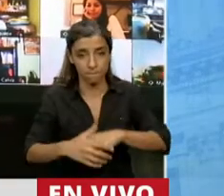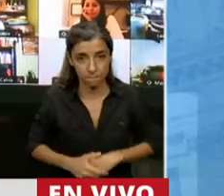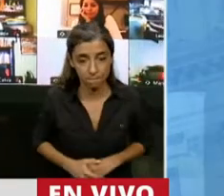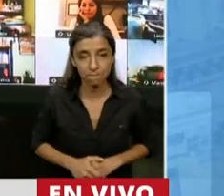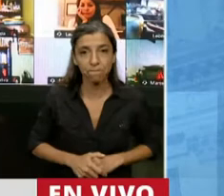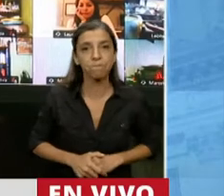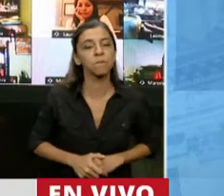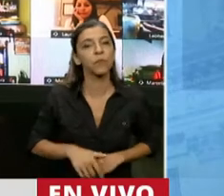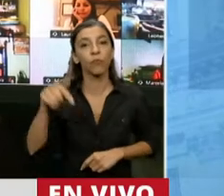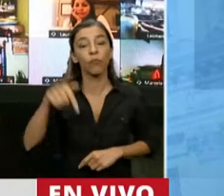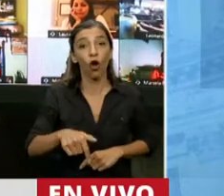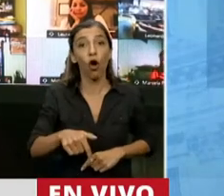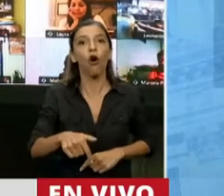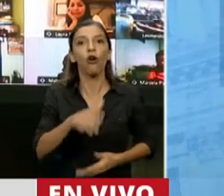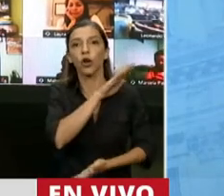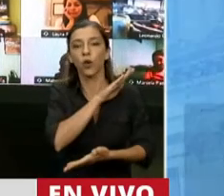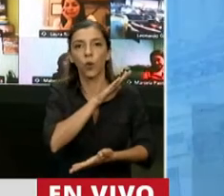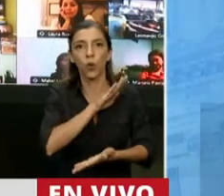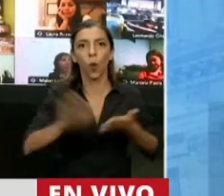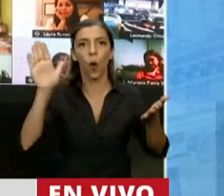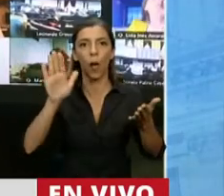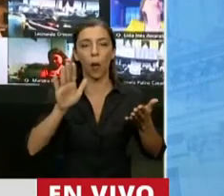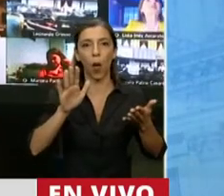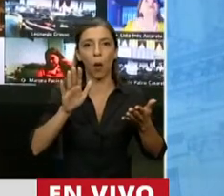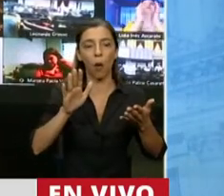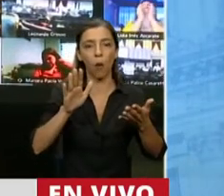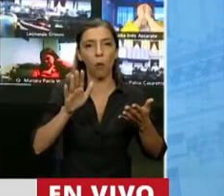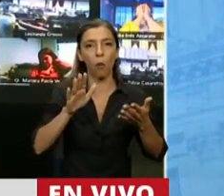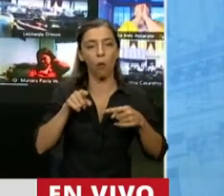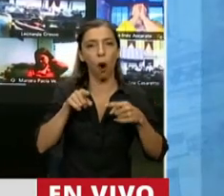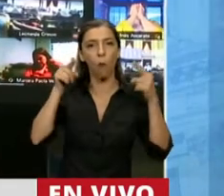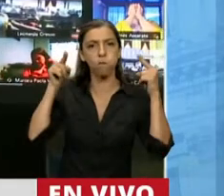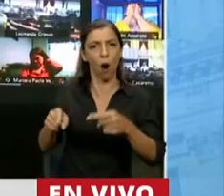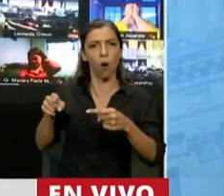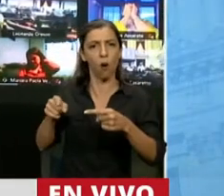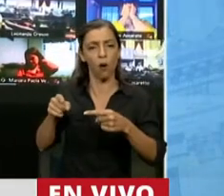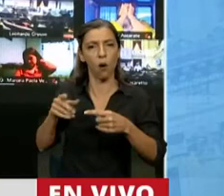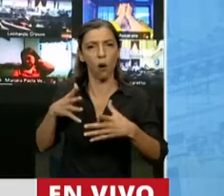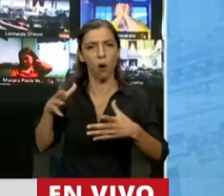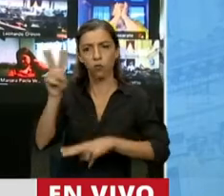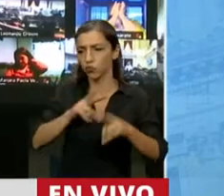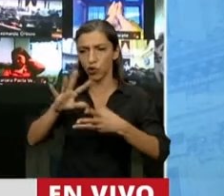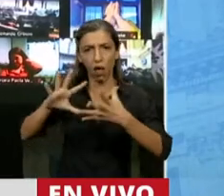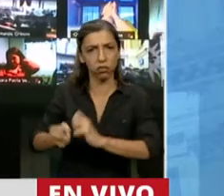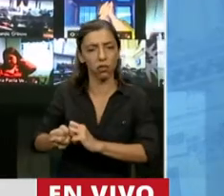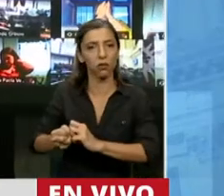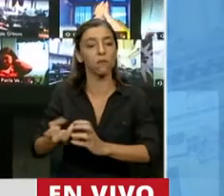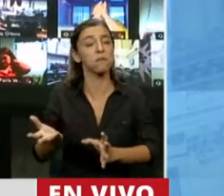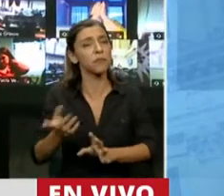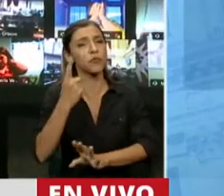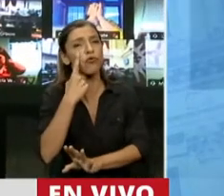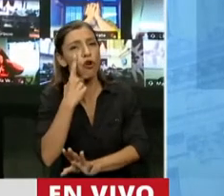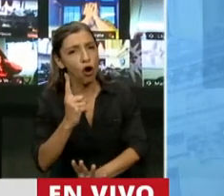hay un nuevo ataque que no es tan novedoso porque uno si lo analiza con experiencias